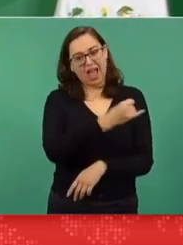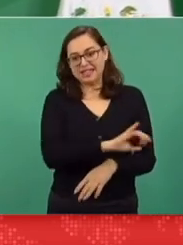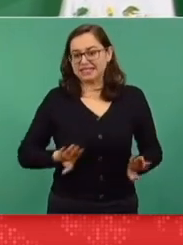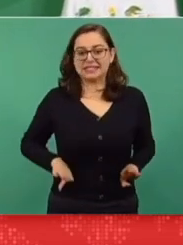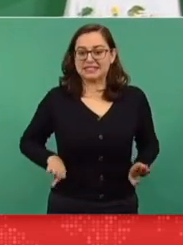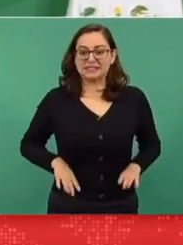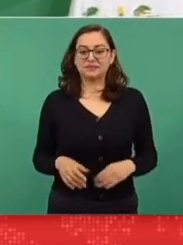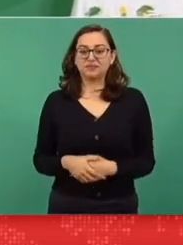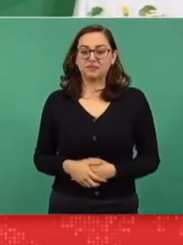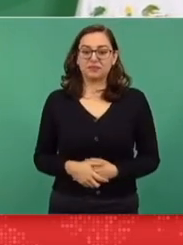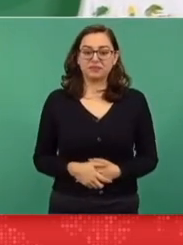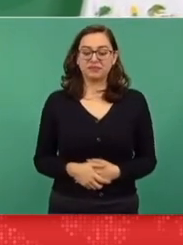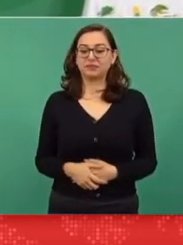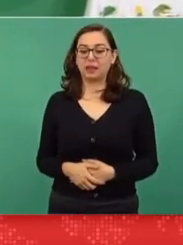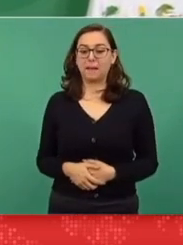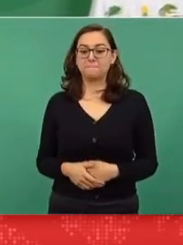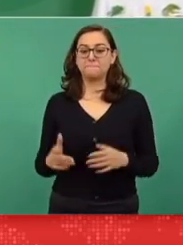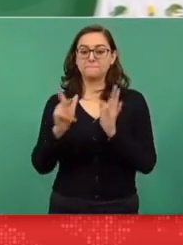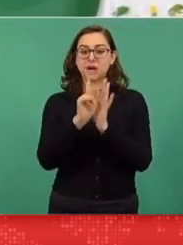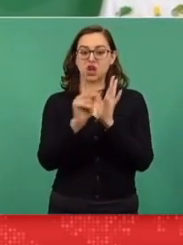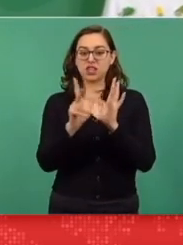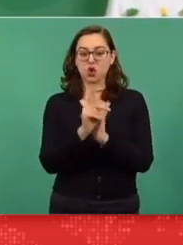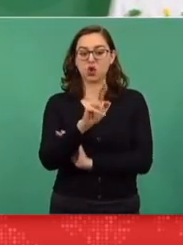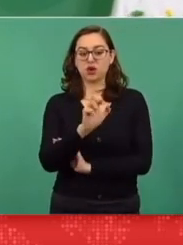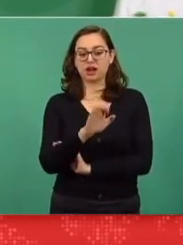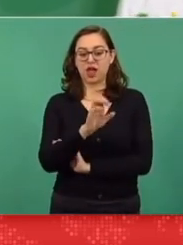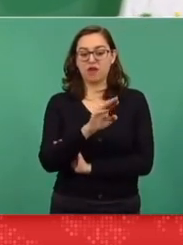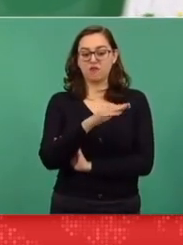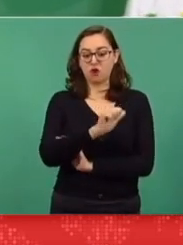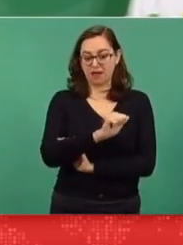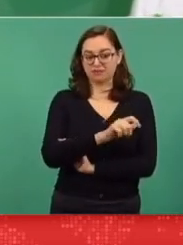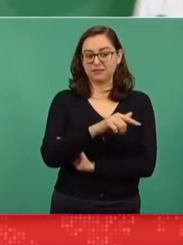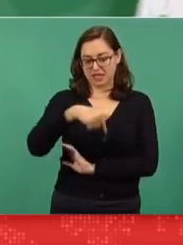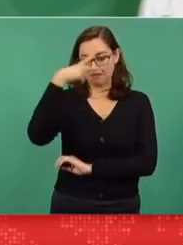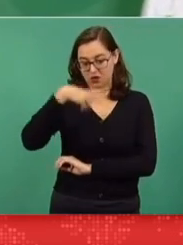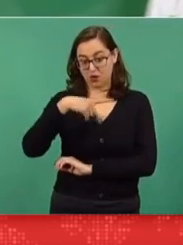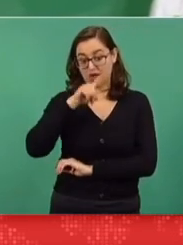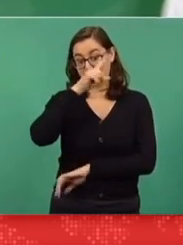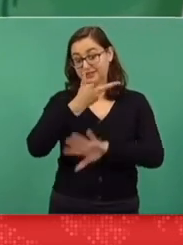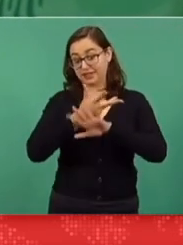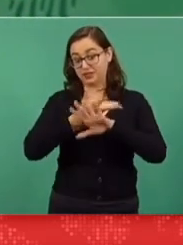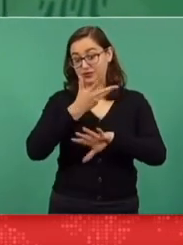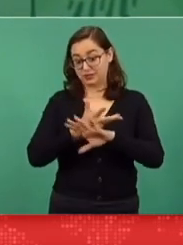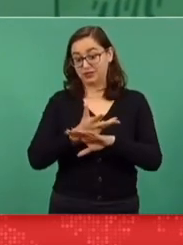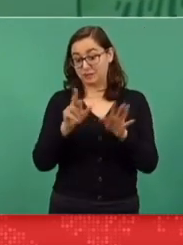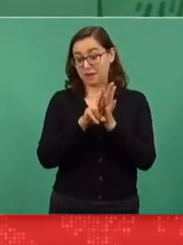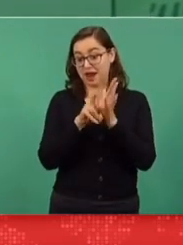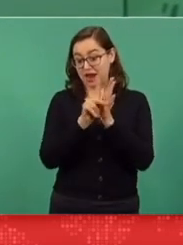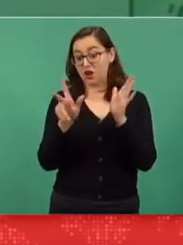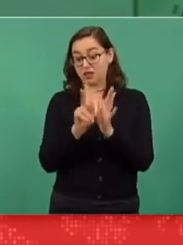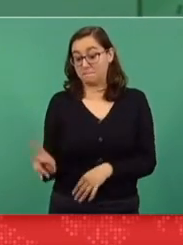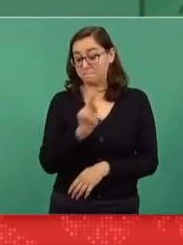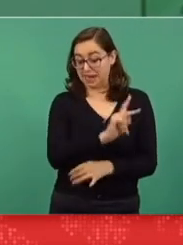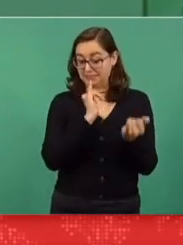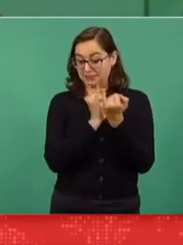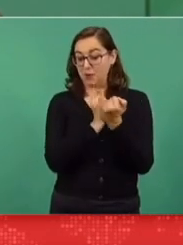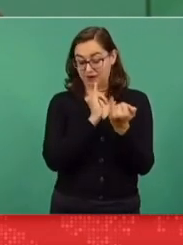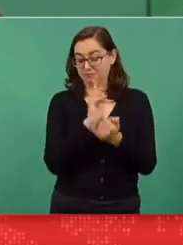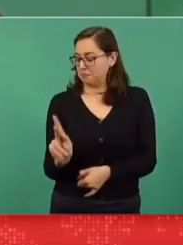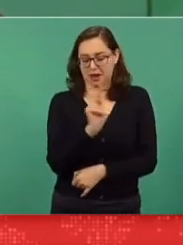Un periódico que es como el Reforma, que se llama el Financia del Tango, así como el Reforma, ya reconoce